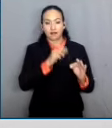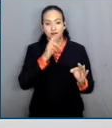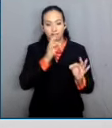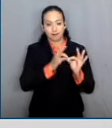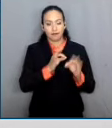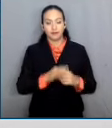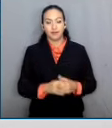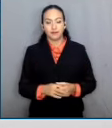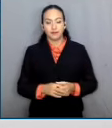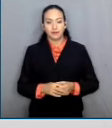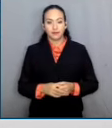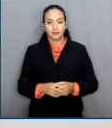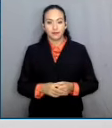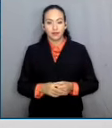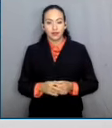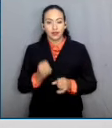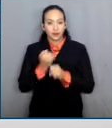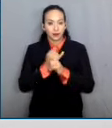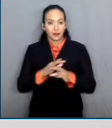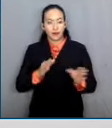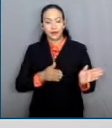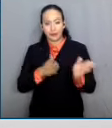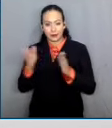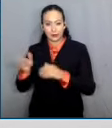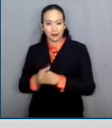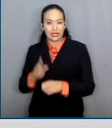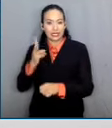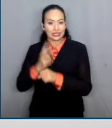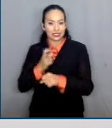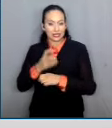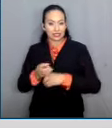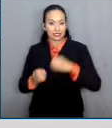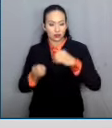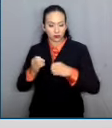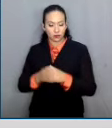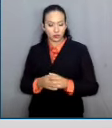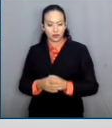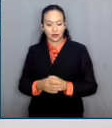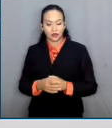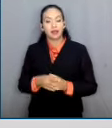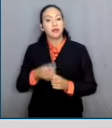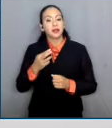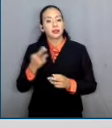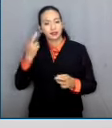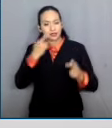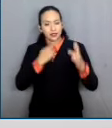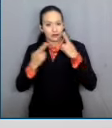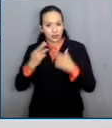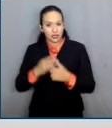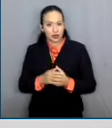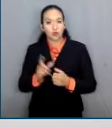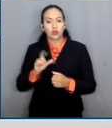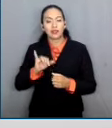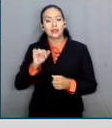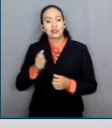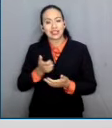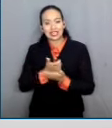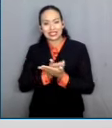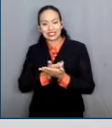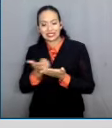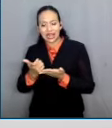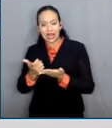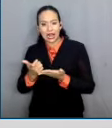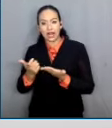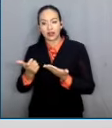En otra información, la Segunda Sala de la Corte estableció en qué condiciones se puede excluir del salario base de cotización las